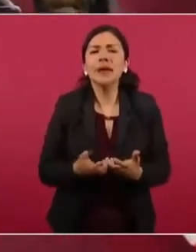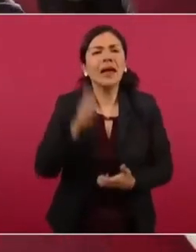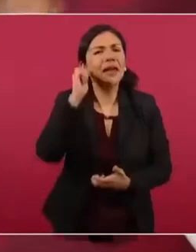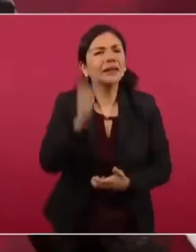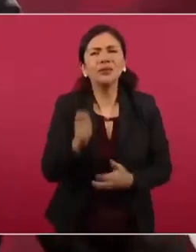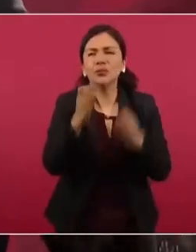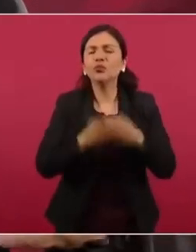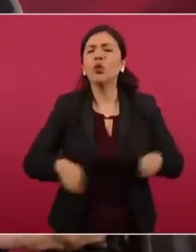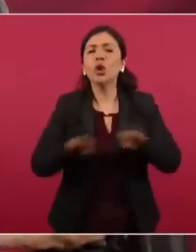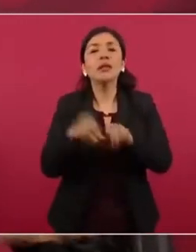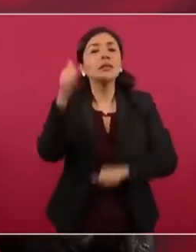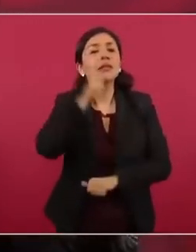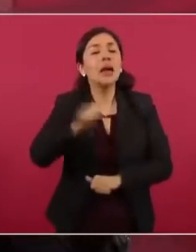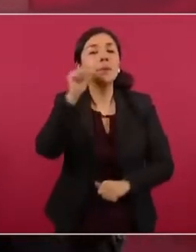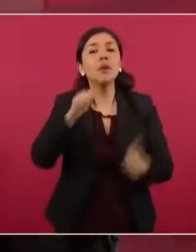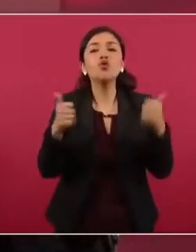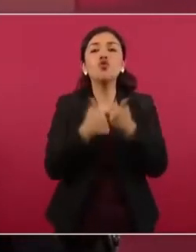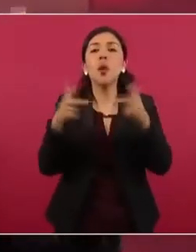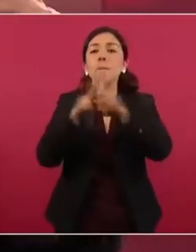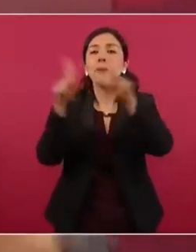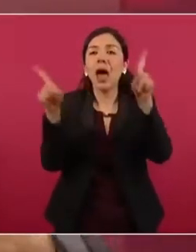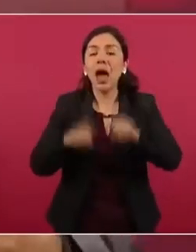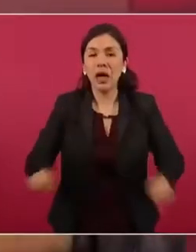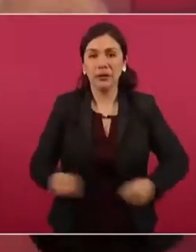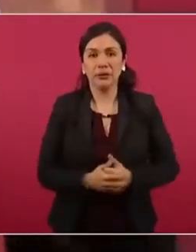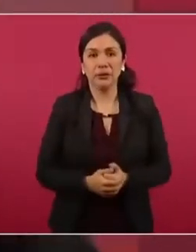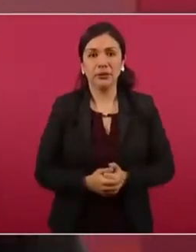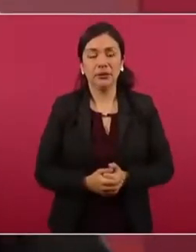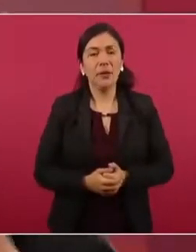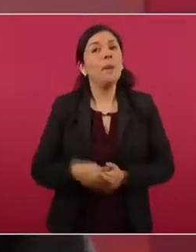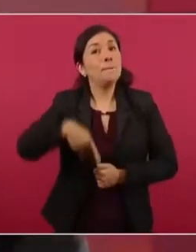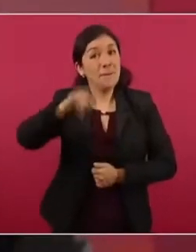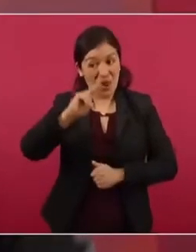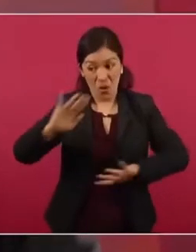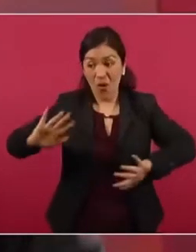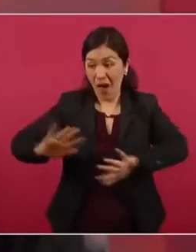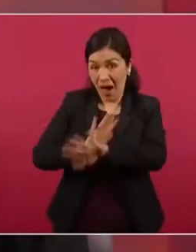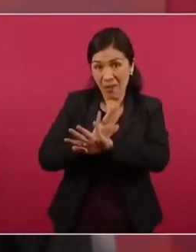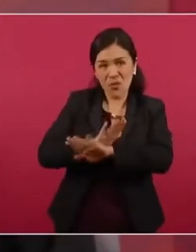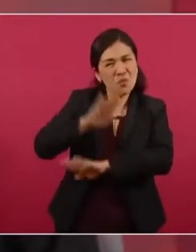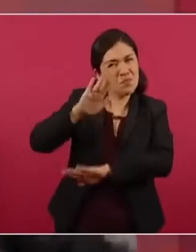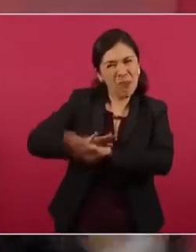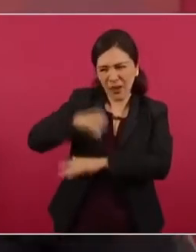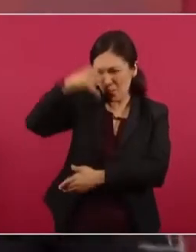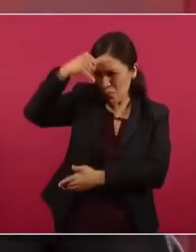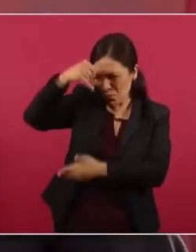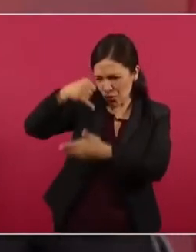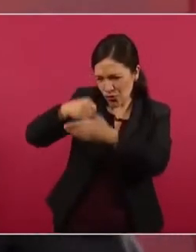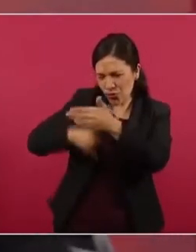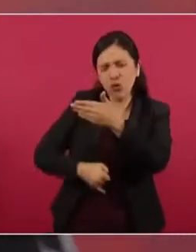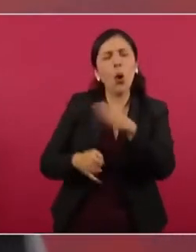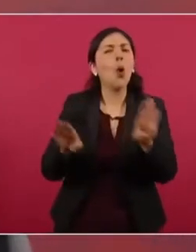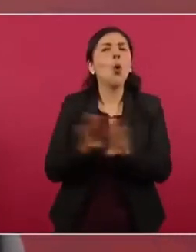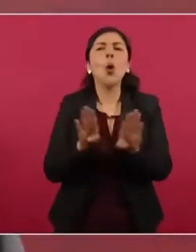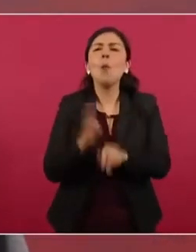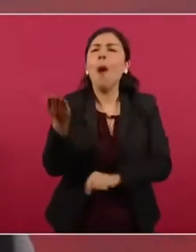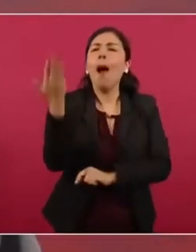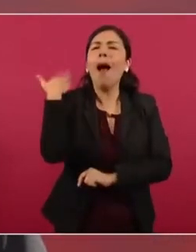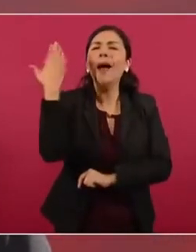será pacífica, pero profunda, igual que la independencia,